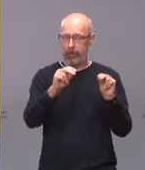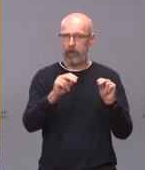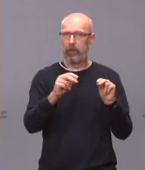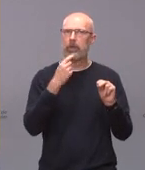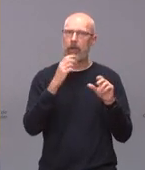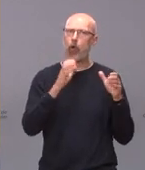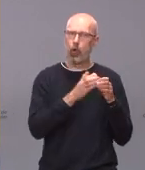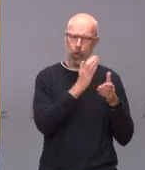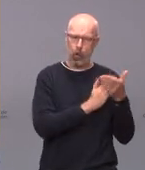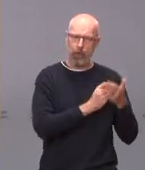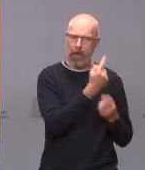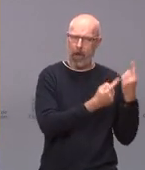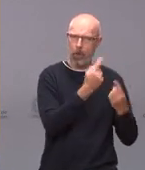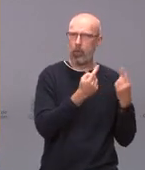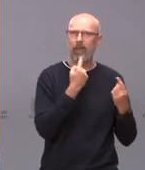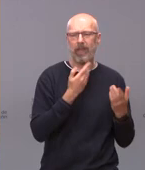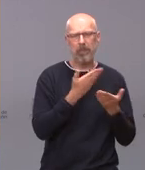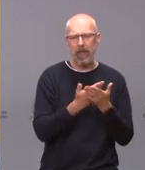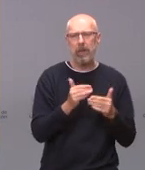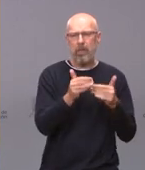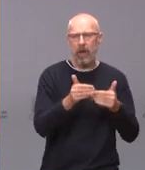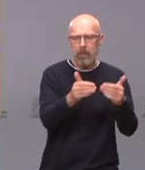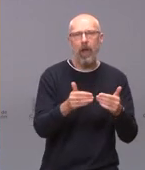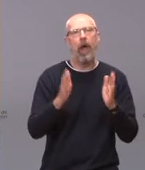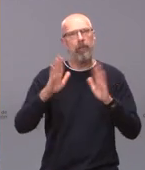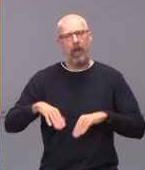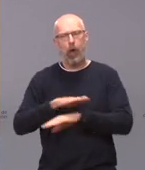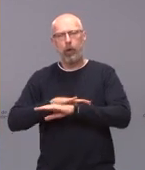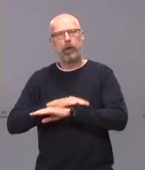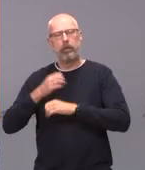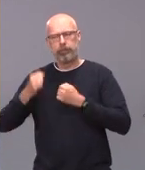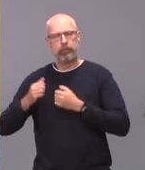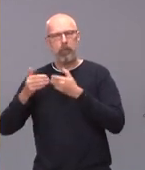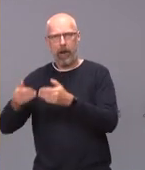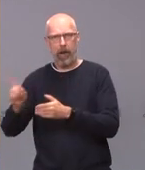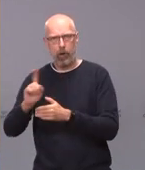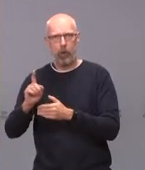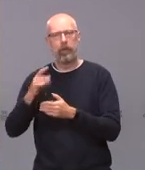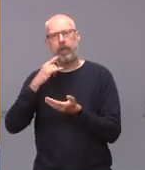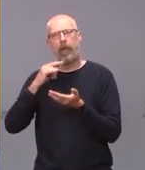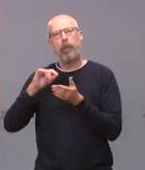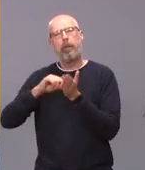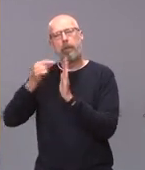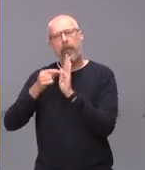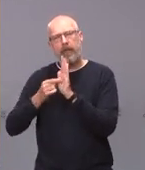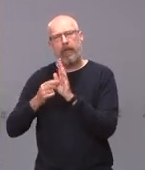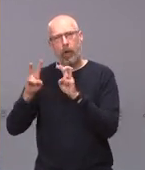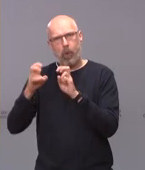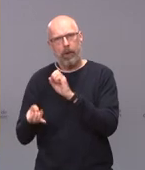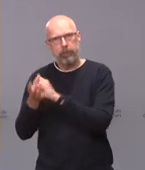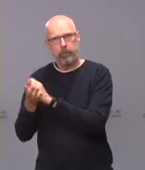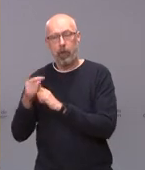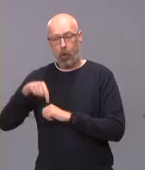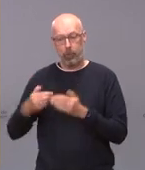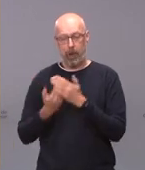León, el Gobierno sigue insistiendo que no se va a prorrogar ni se van a articular nuevas medidas. Incluso esta mañana la vicepresidenta Carmen Calvo